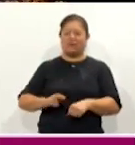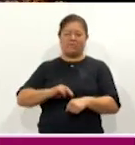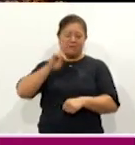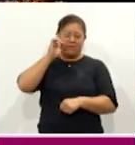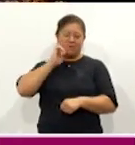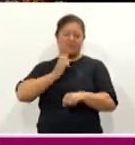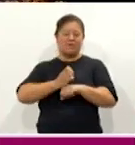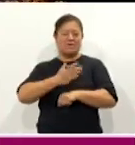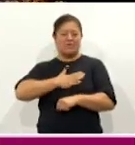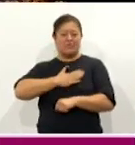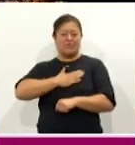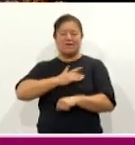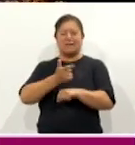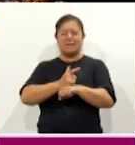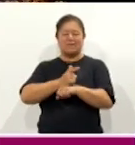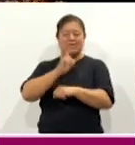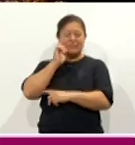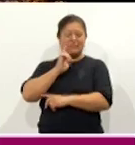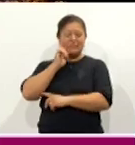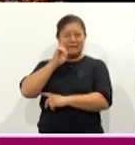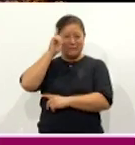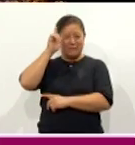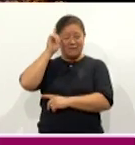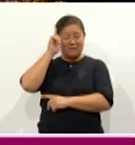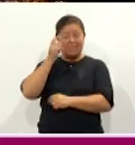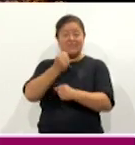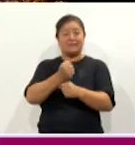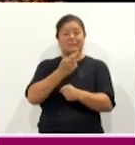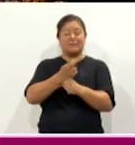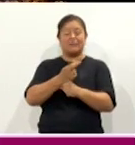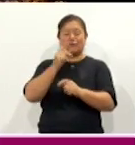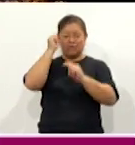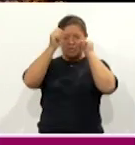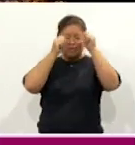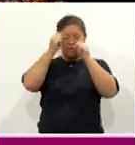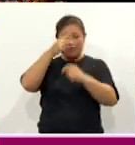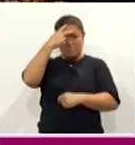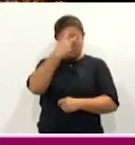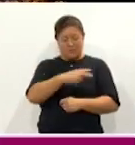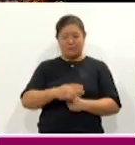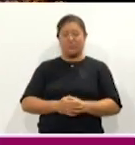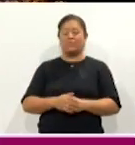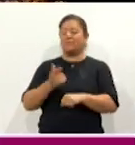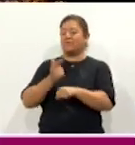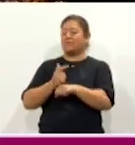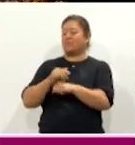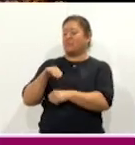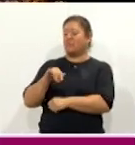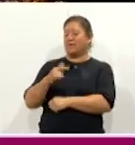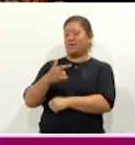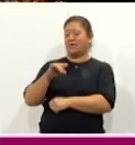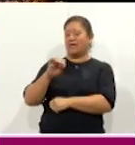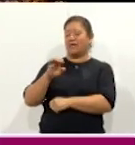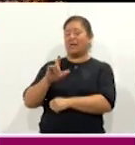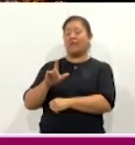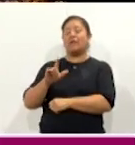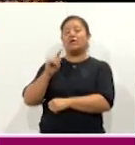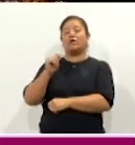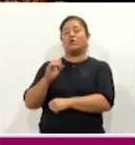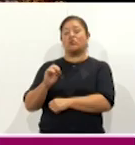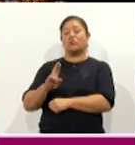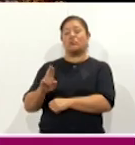Lorena Cuellar Cisneros, y el secretario de Turismo de México, el licenciado Miguel Torruco Márquez. Esta temporada